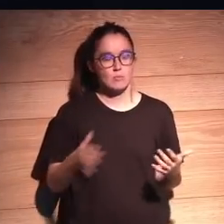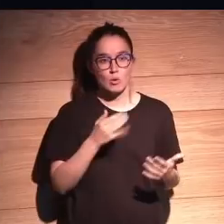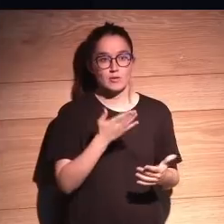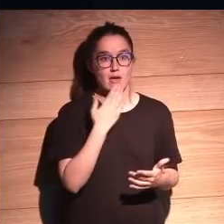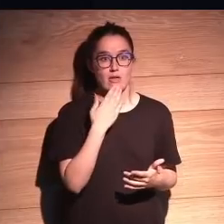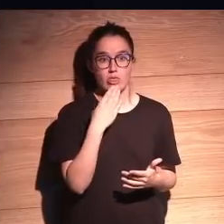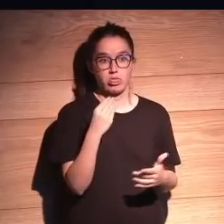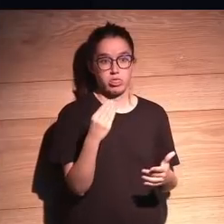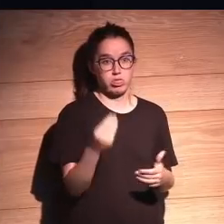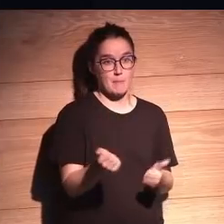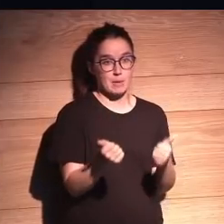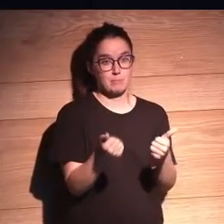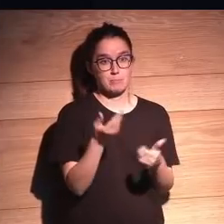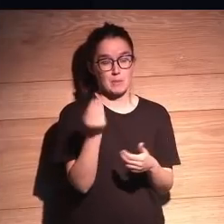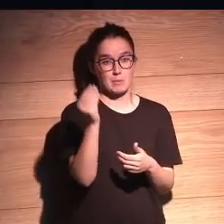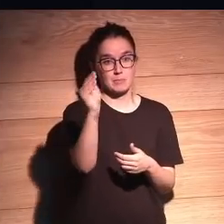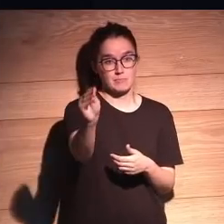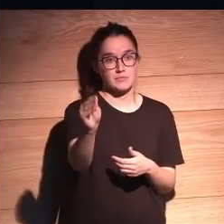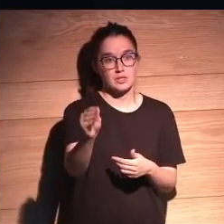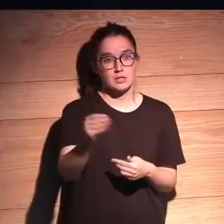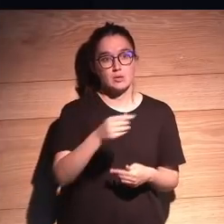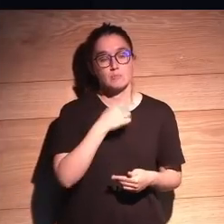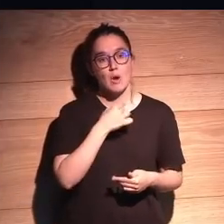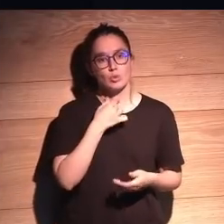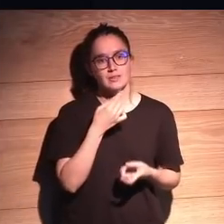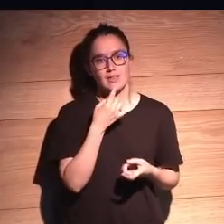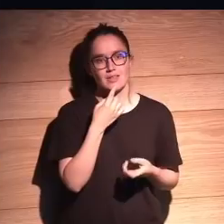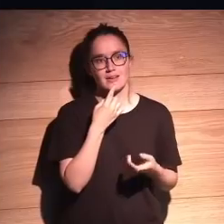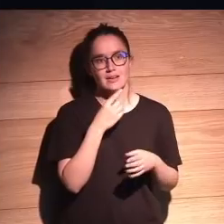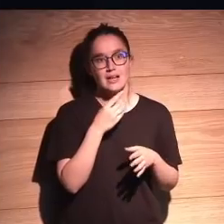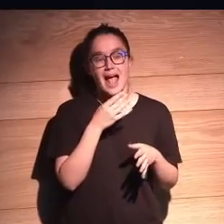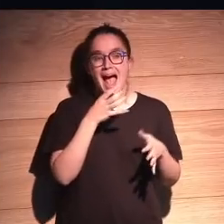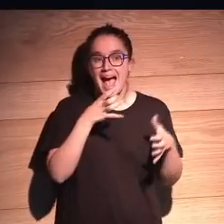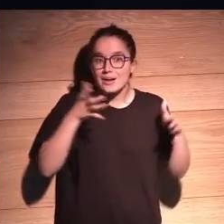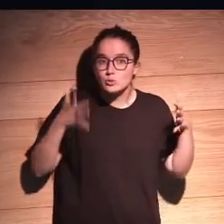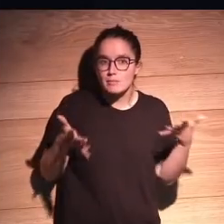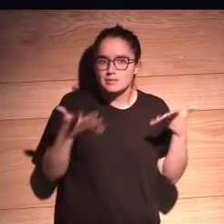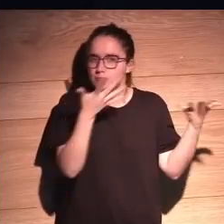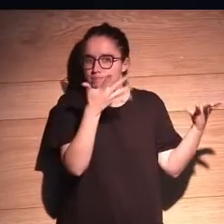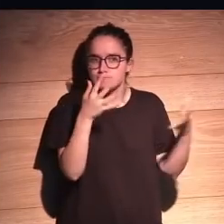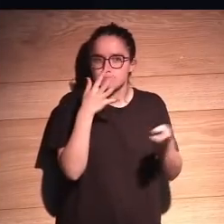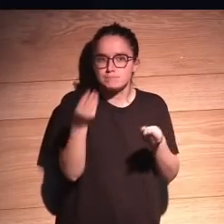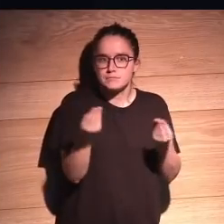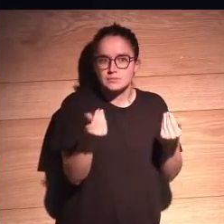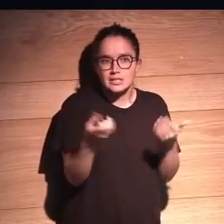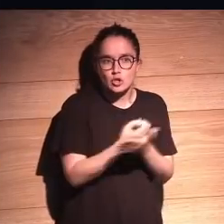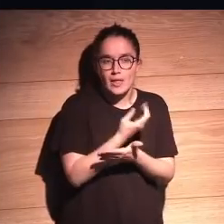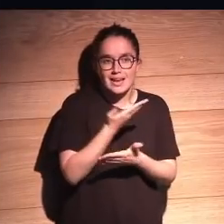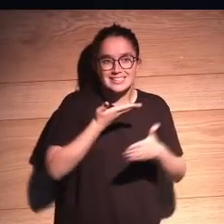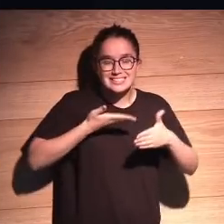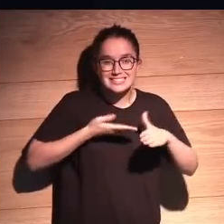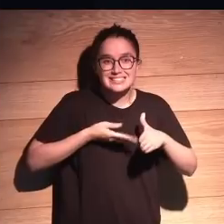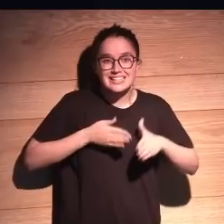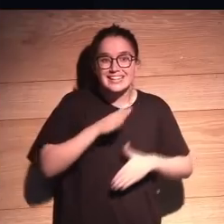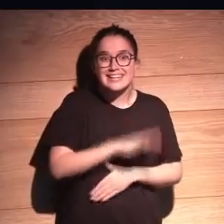longevidad creciente que tenemos, me gusta dar este dato, ¿eh? Se estima a día de hoy que de todas las niñas que nacen, el